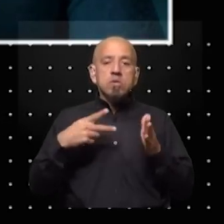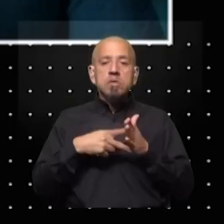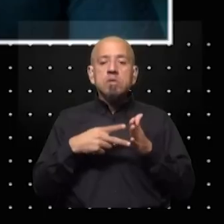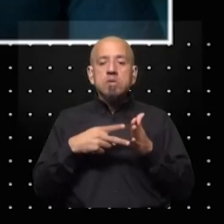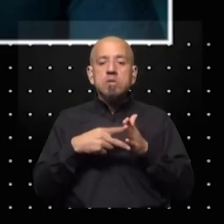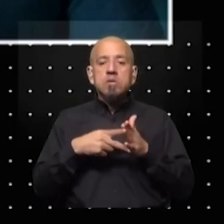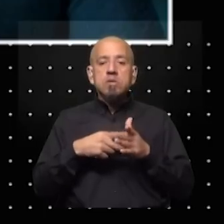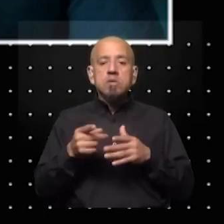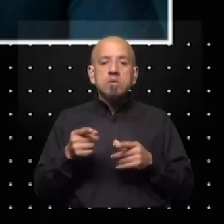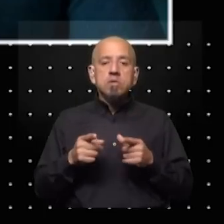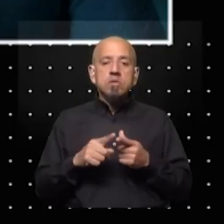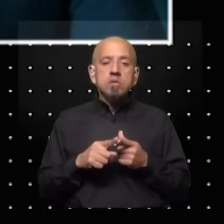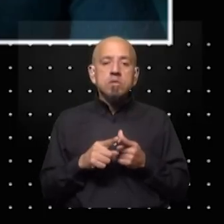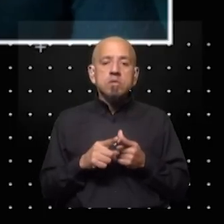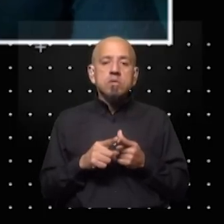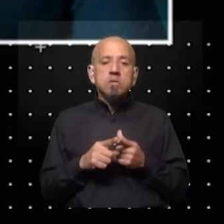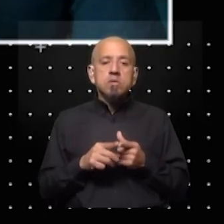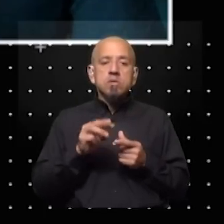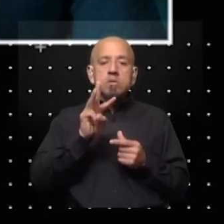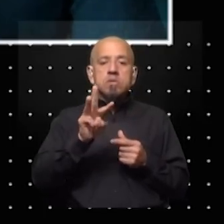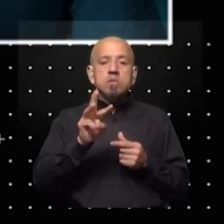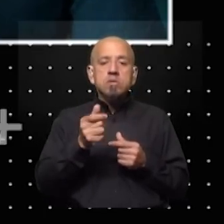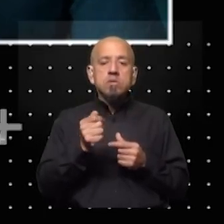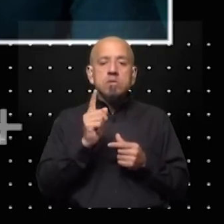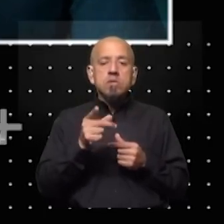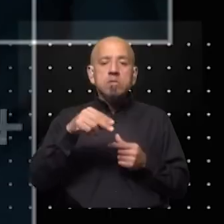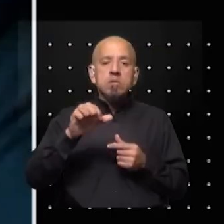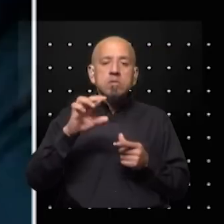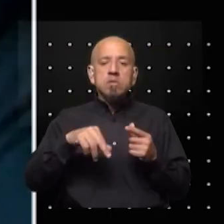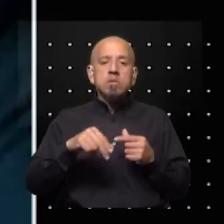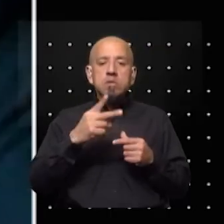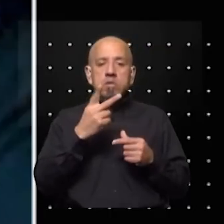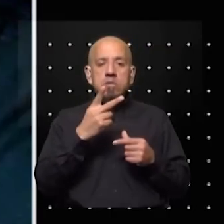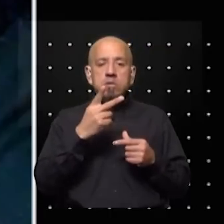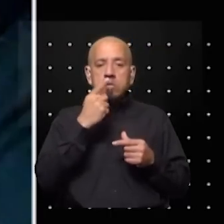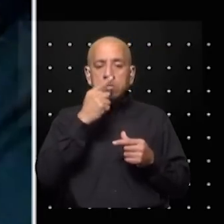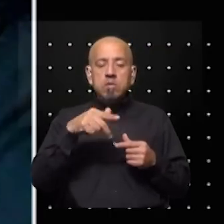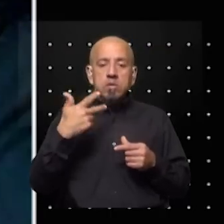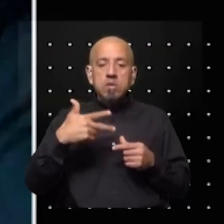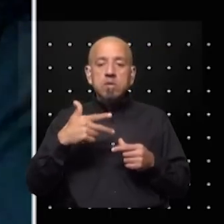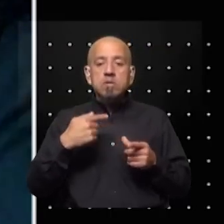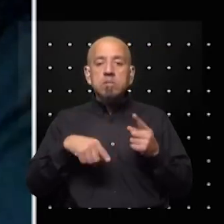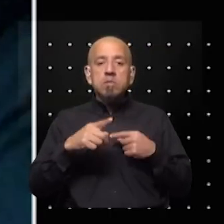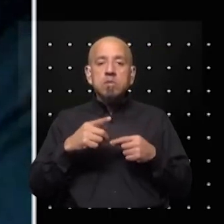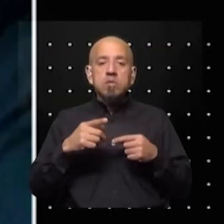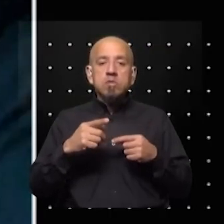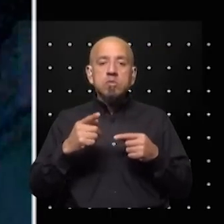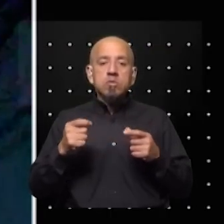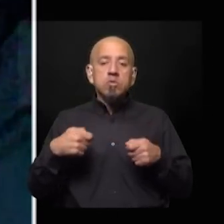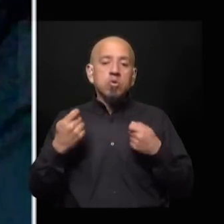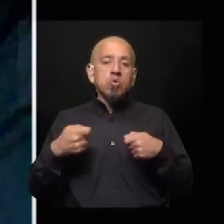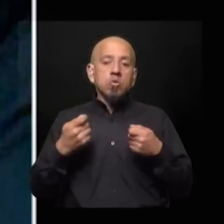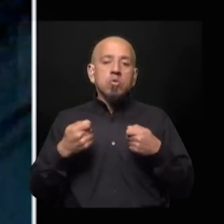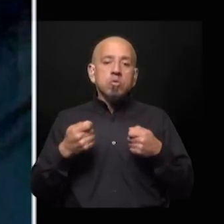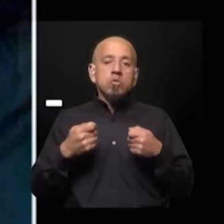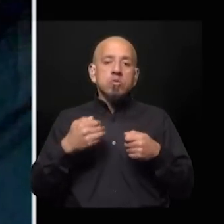data casi desde el principio Wagner empezó sus operaciones en el año 2013 pero claro el modelo de negocio lo había inventado